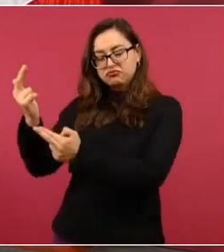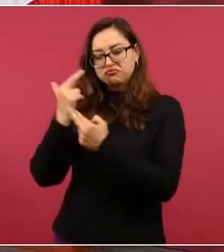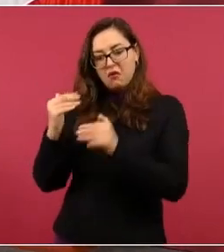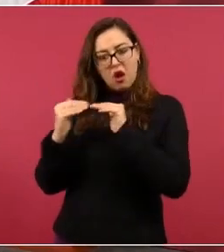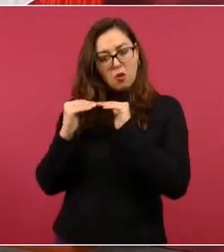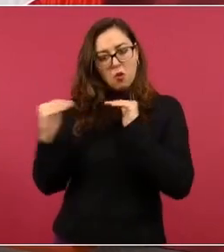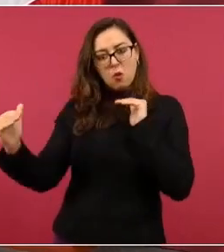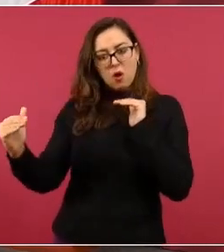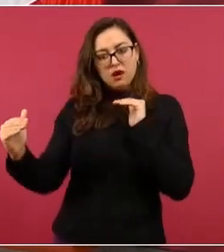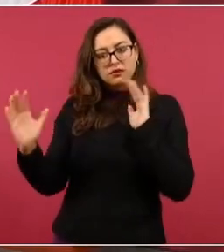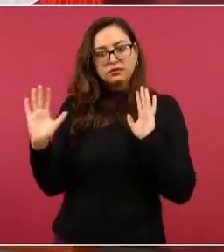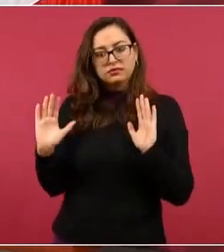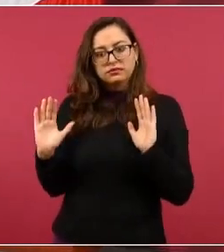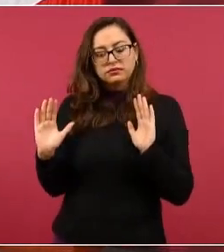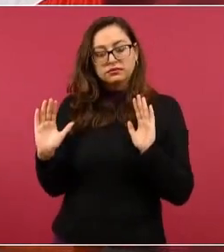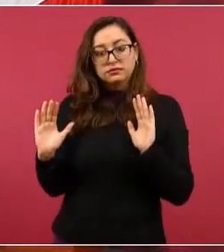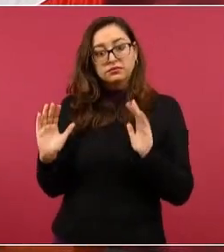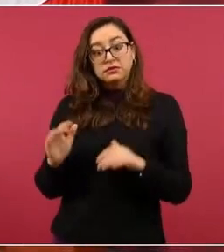Siempre.